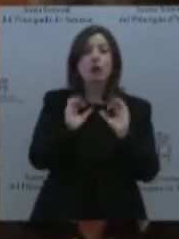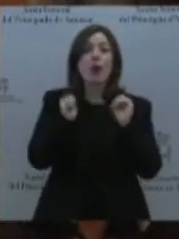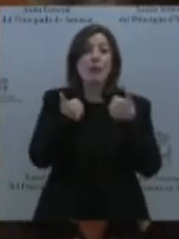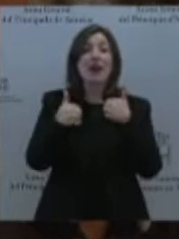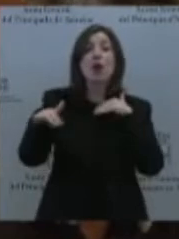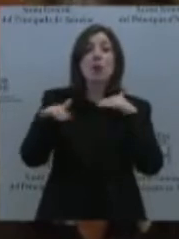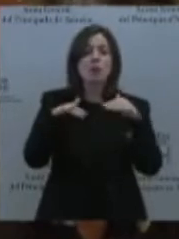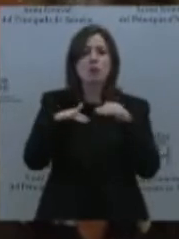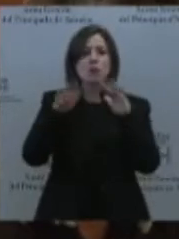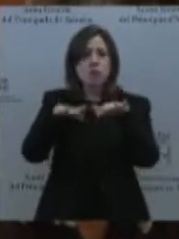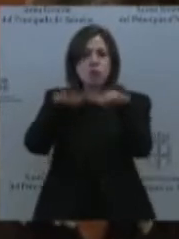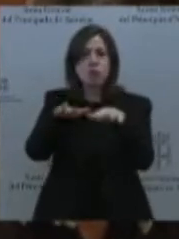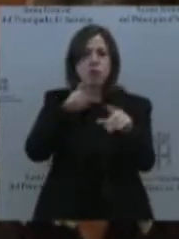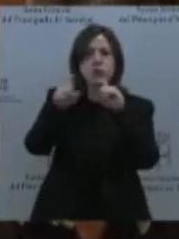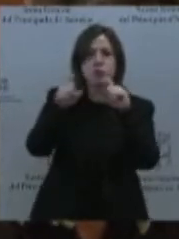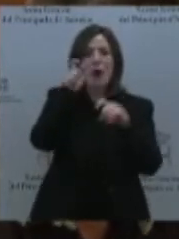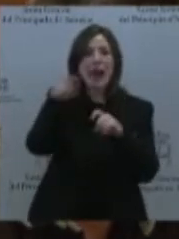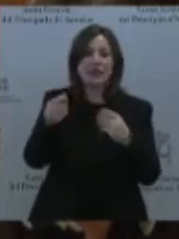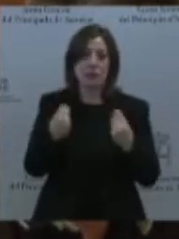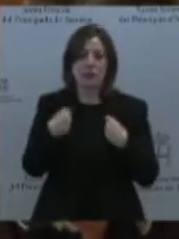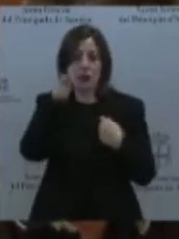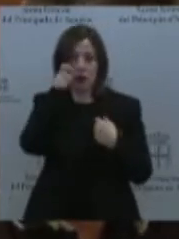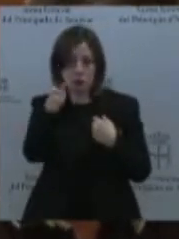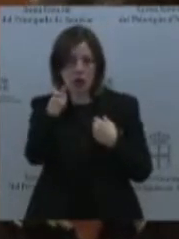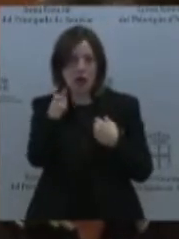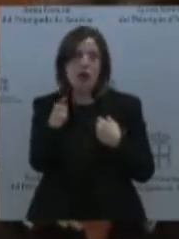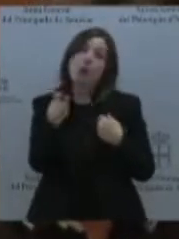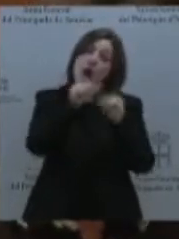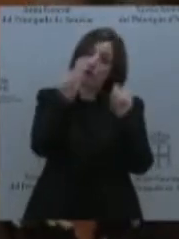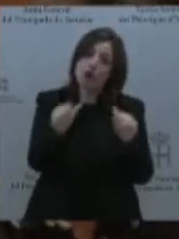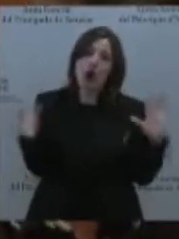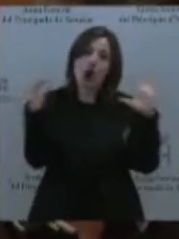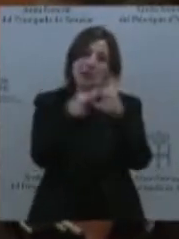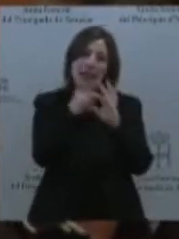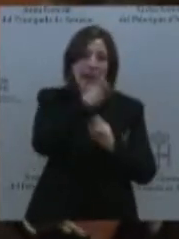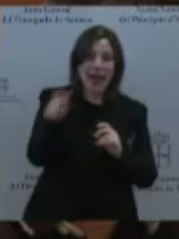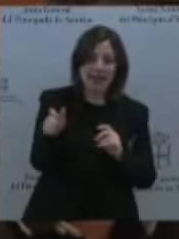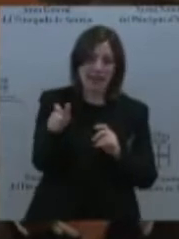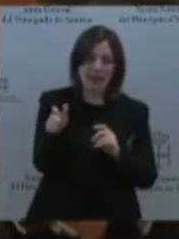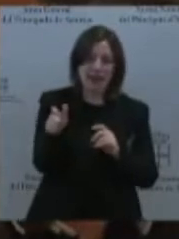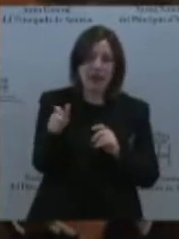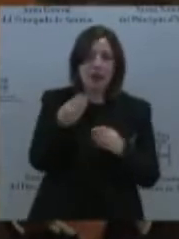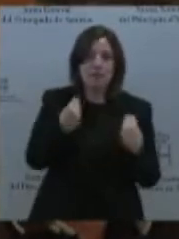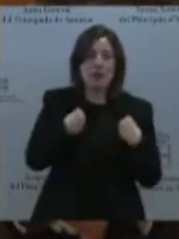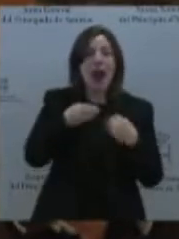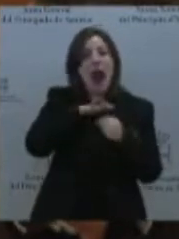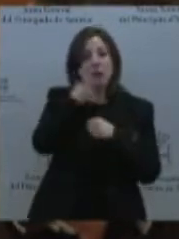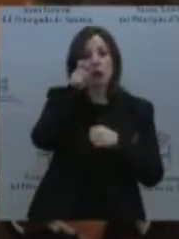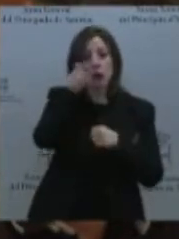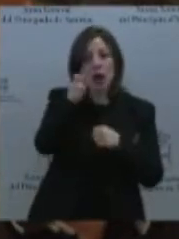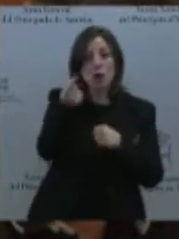Menuda forma de conectar con la calle y con la gente del campo, subiendo el sueldo y teniendo estas medidas